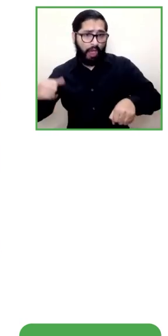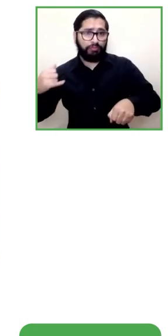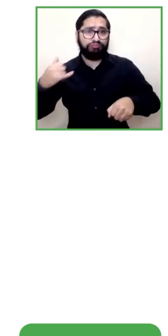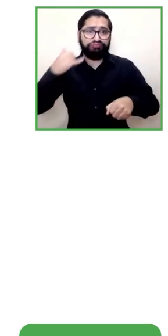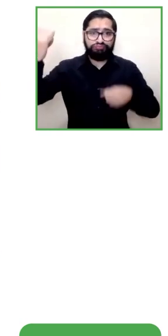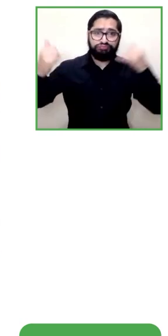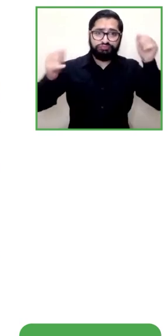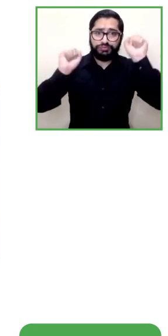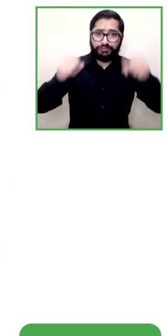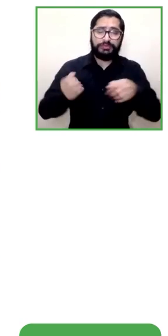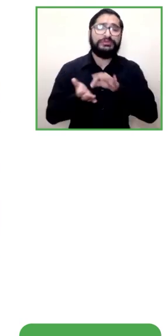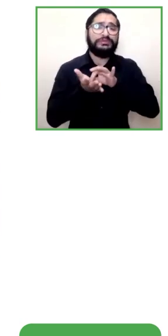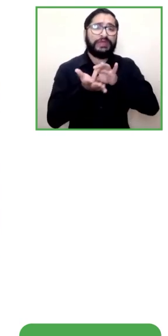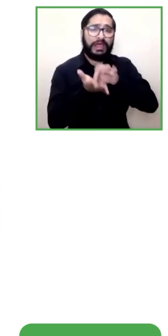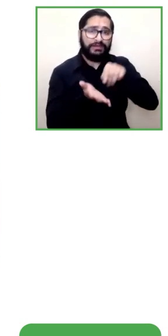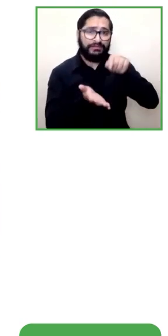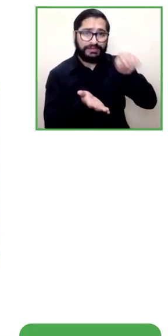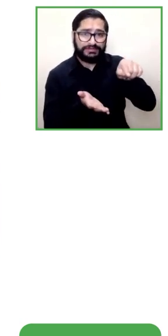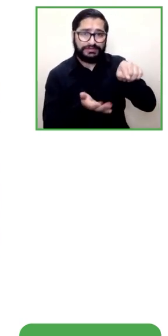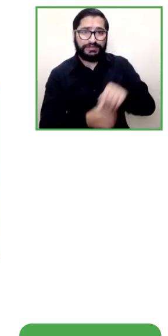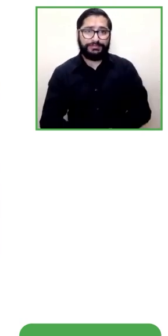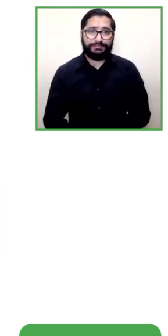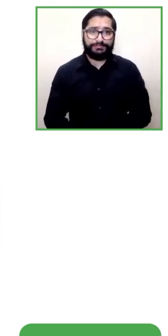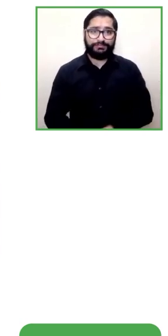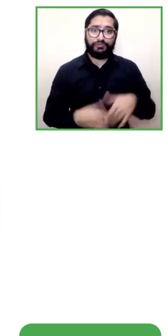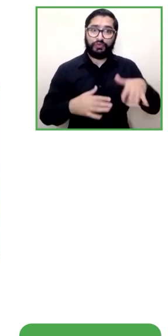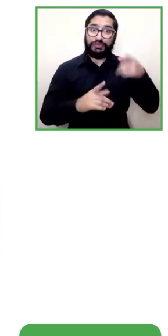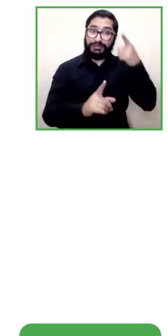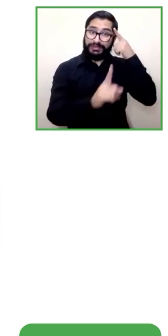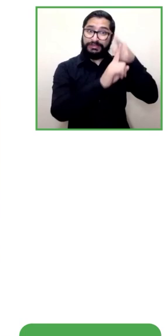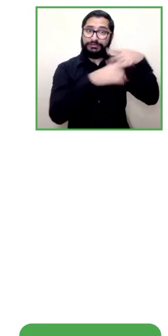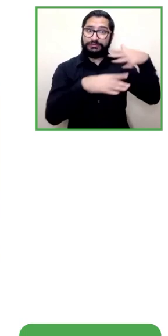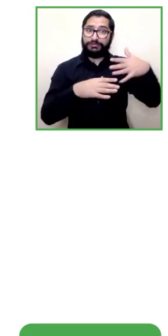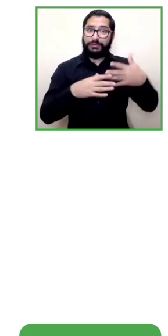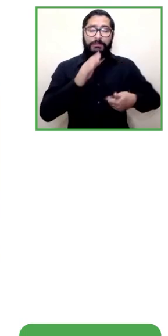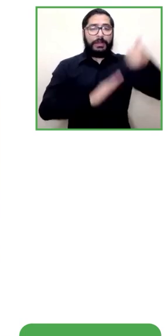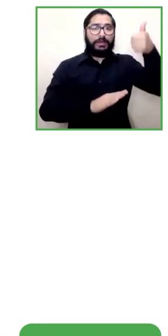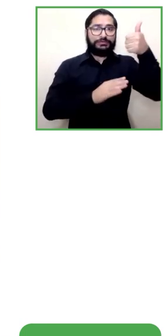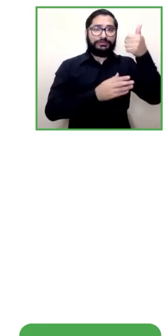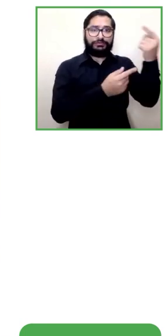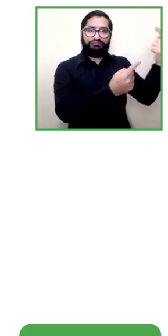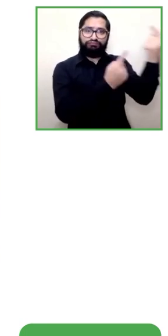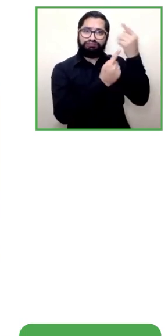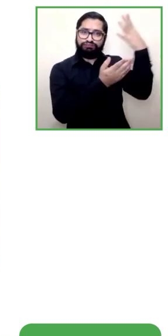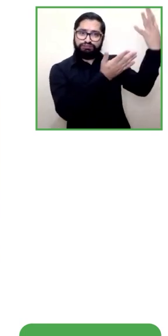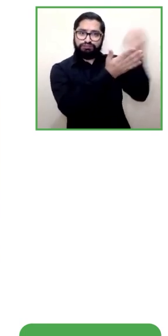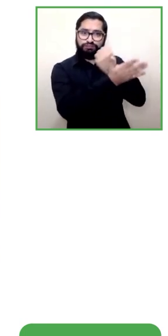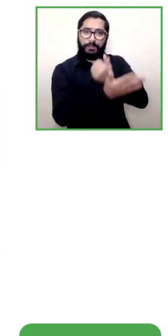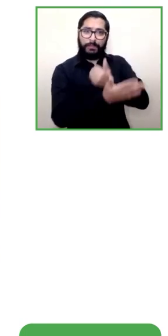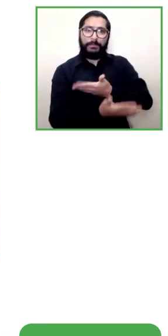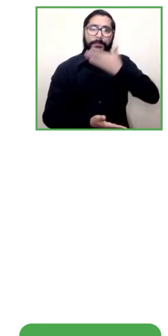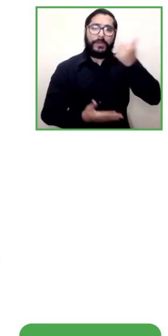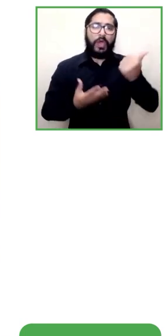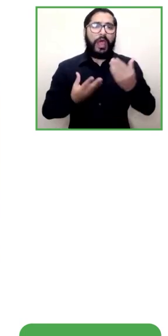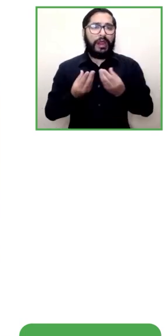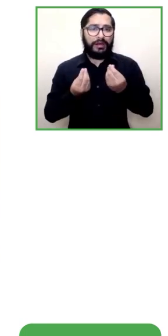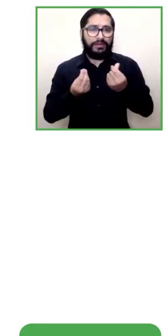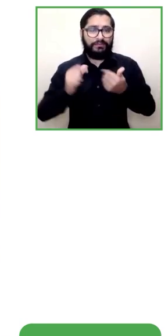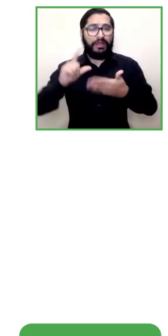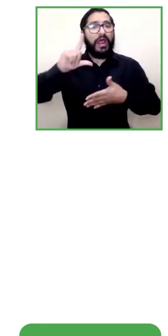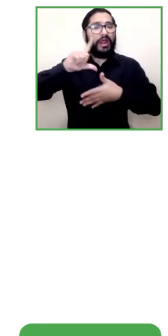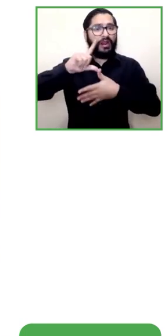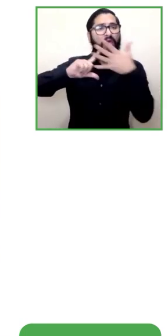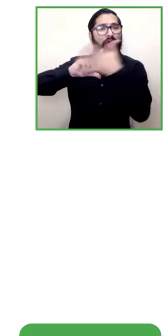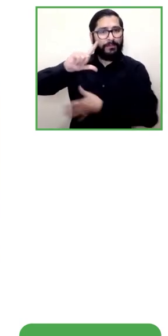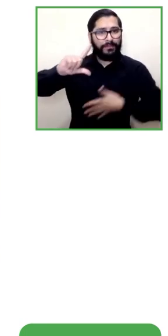plataforma vaya creciendo vaya mejorando y sea también implementada a nivel latinoamérica en muchos países porque